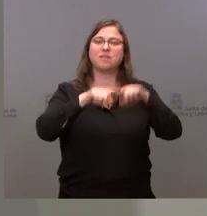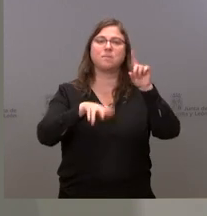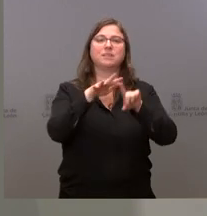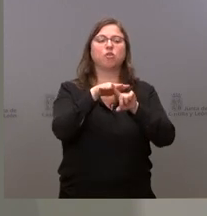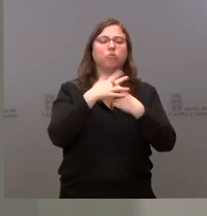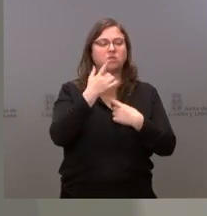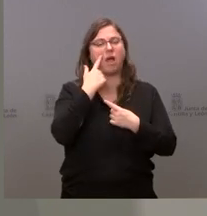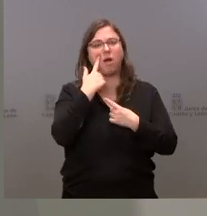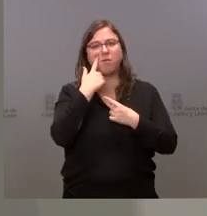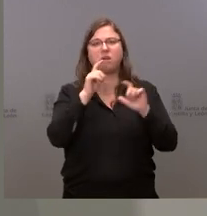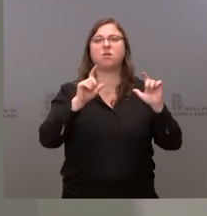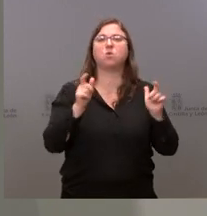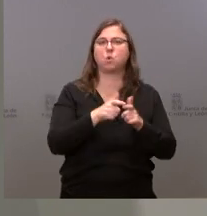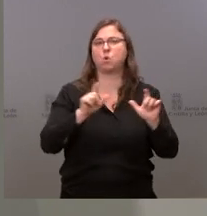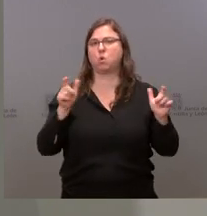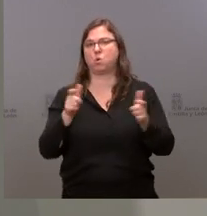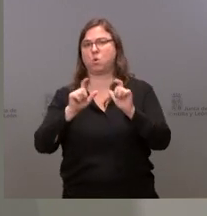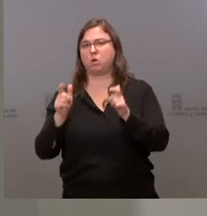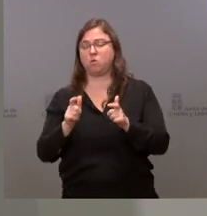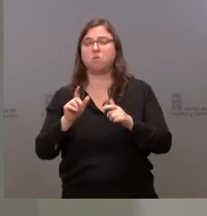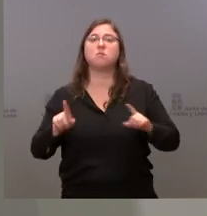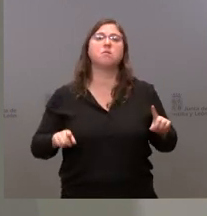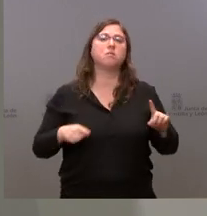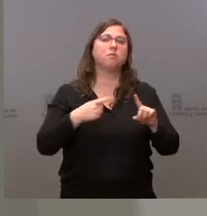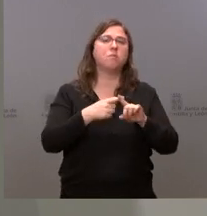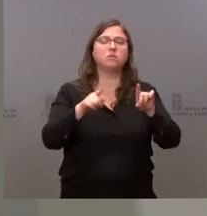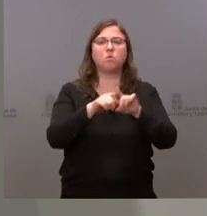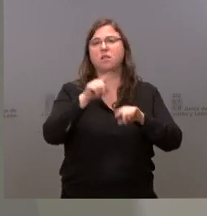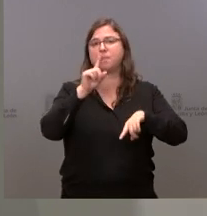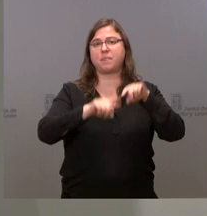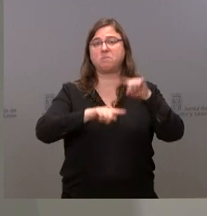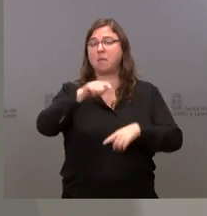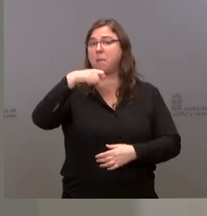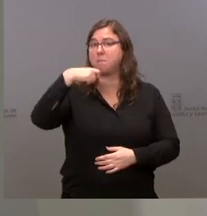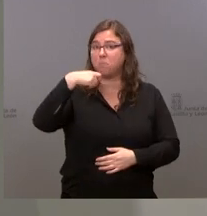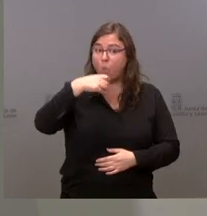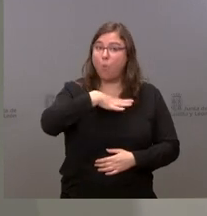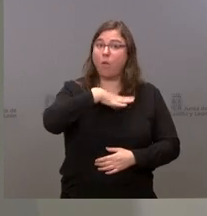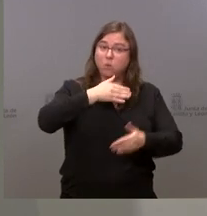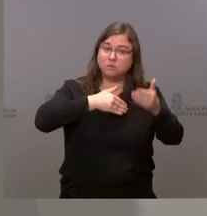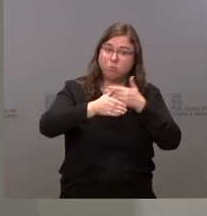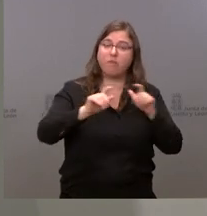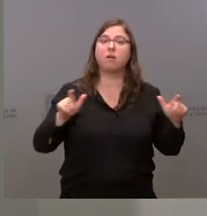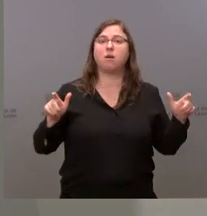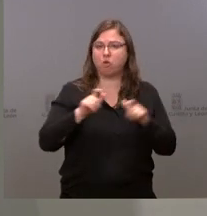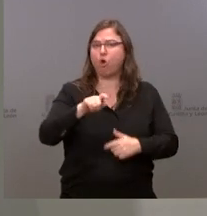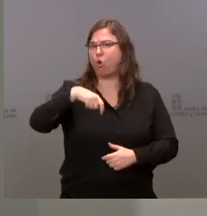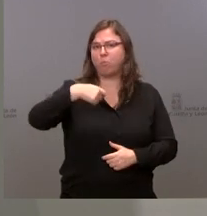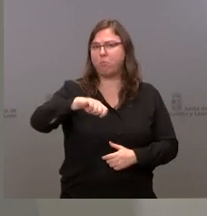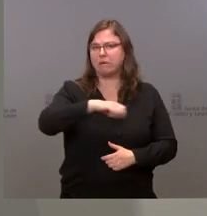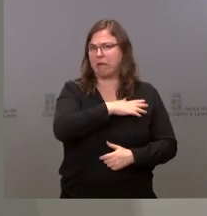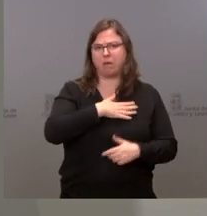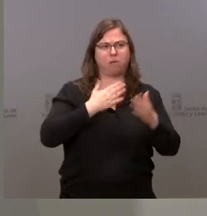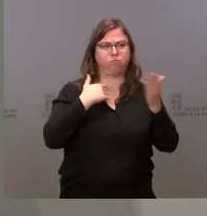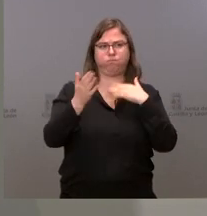reuniones y, en la medida en que se puedan mantener, lógicamente, el presidente de la Junta de Castilla y León está abierto al diálogo con todas las